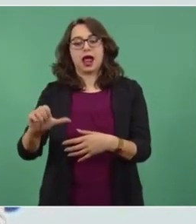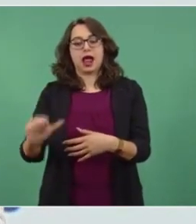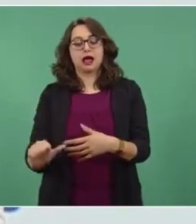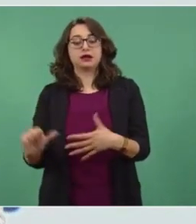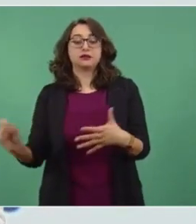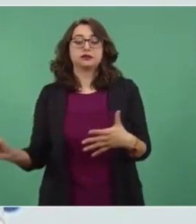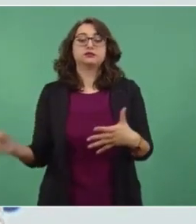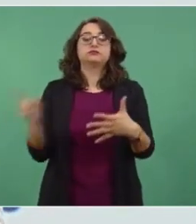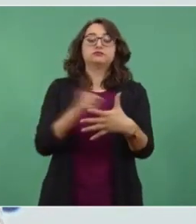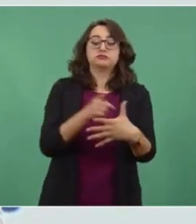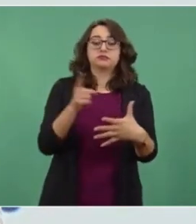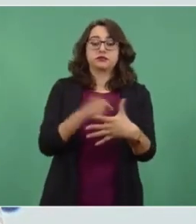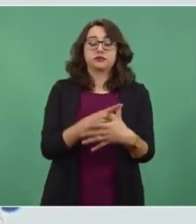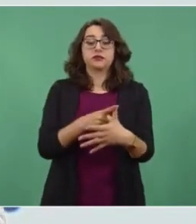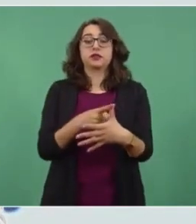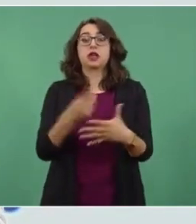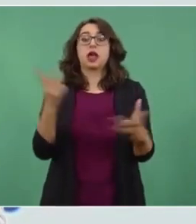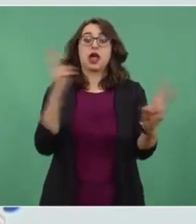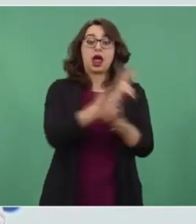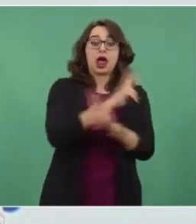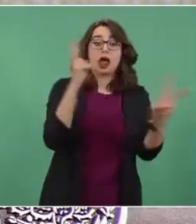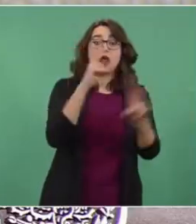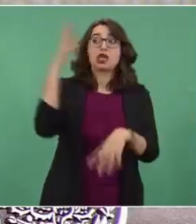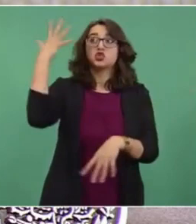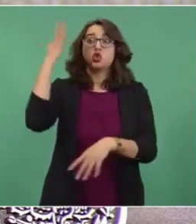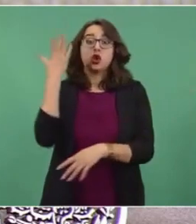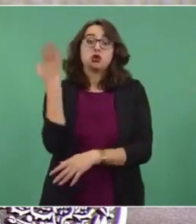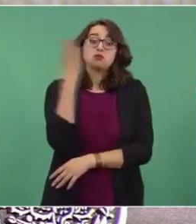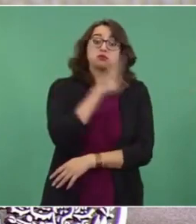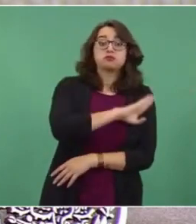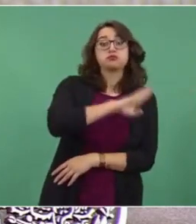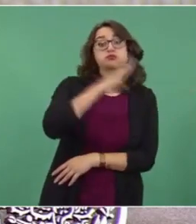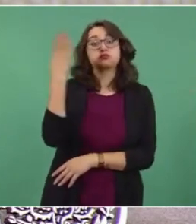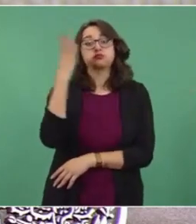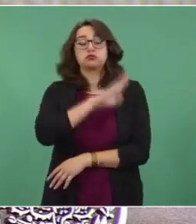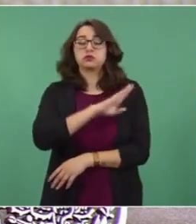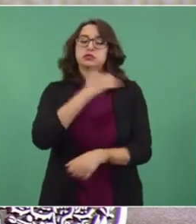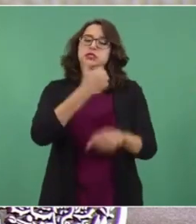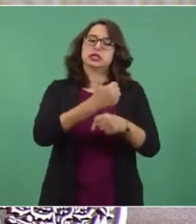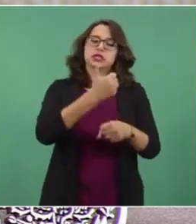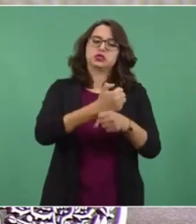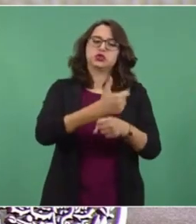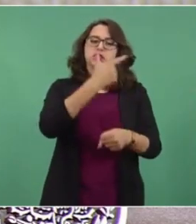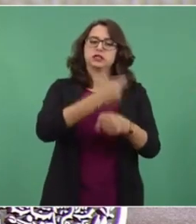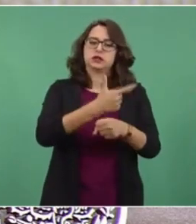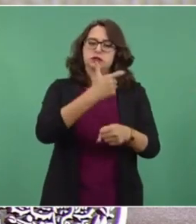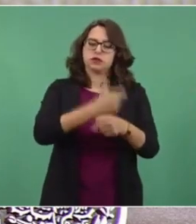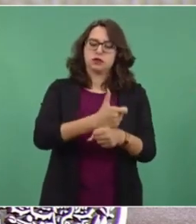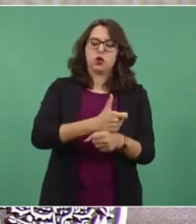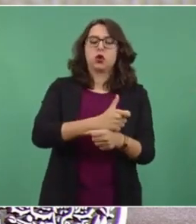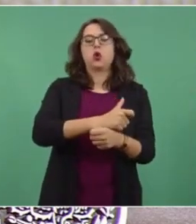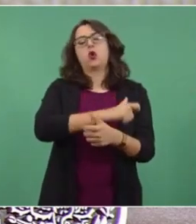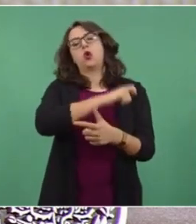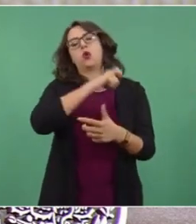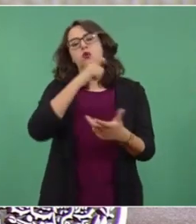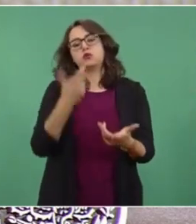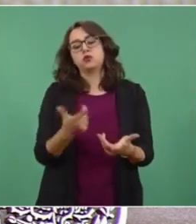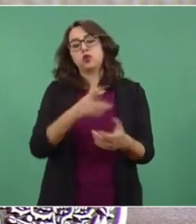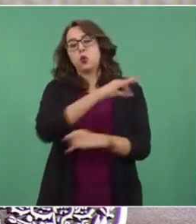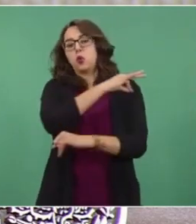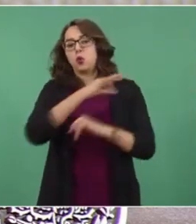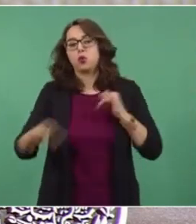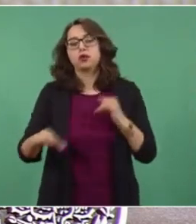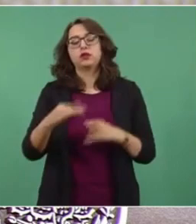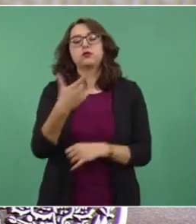las intermitentes, como la eólica y la solar, en el sexto y en el séptimo. Y posteriormente el gas de